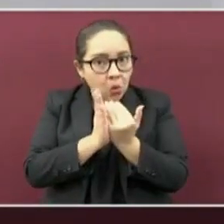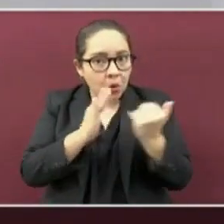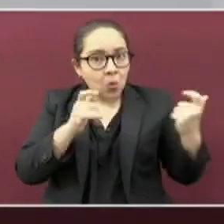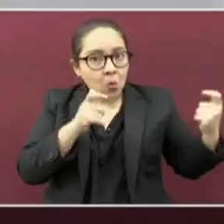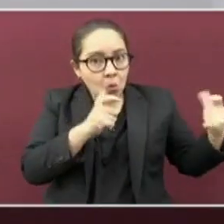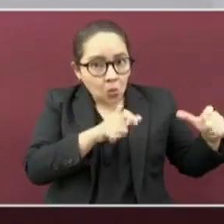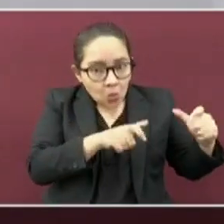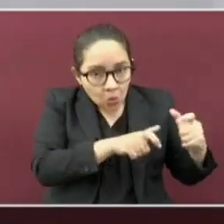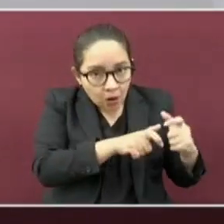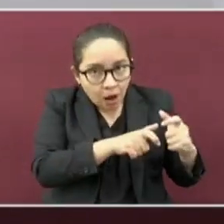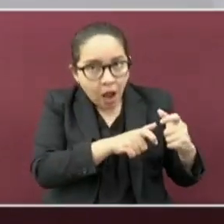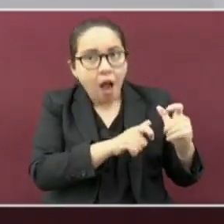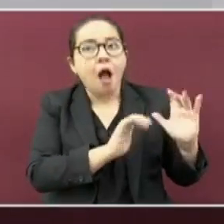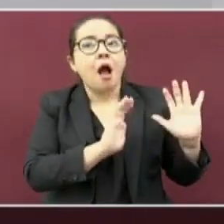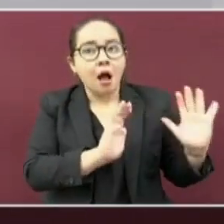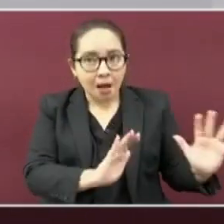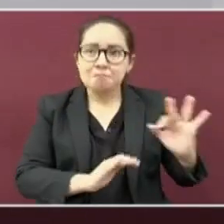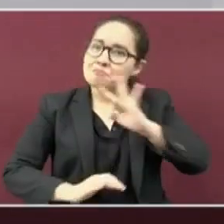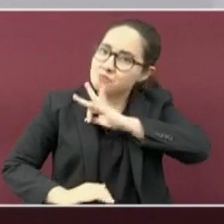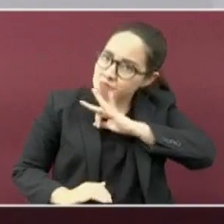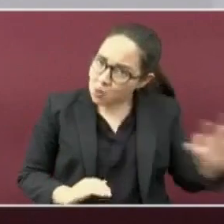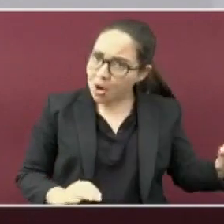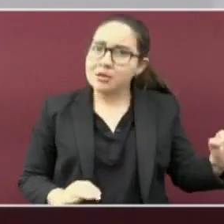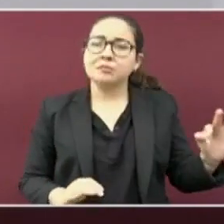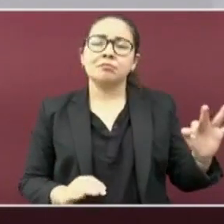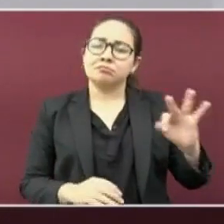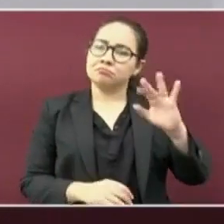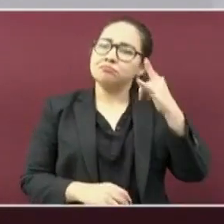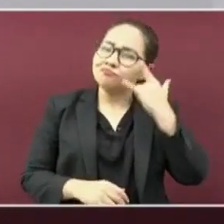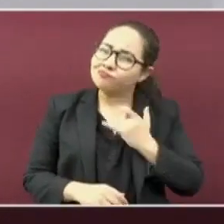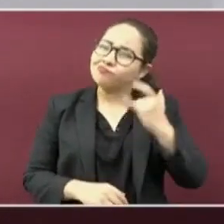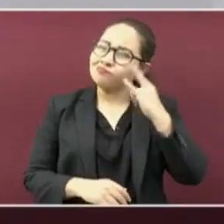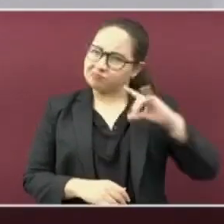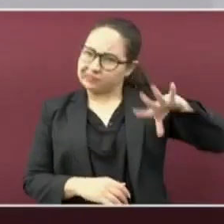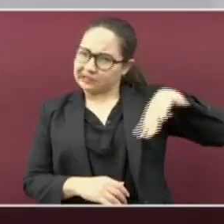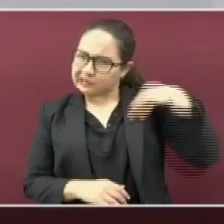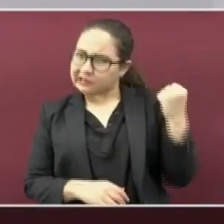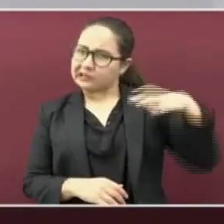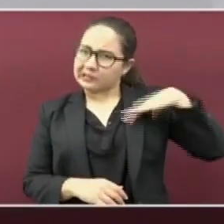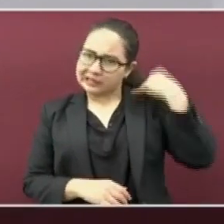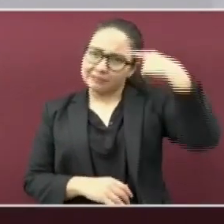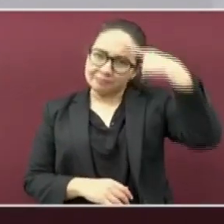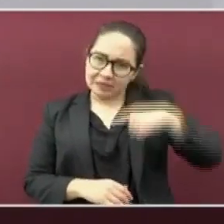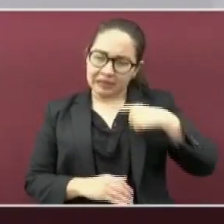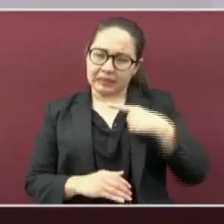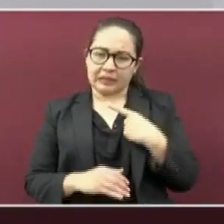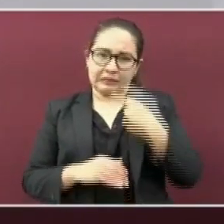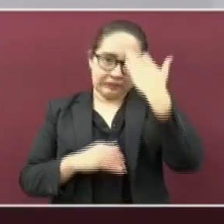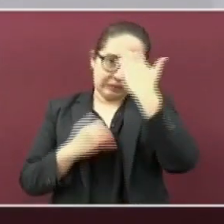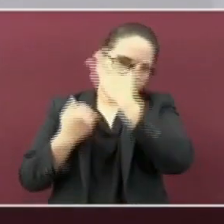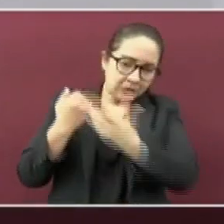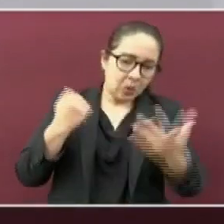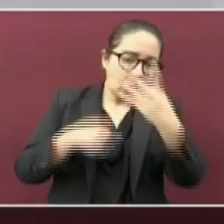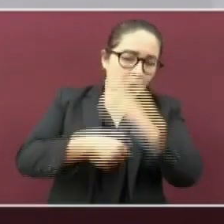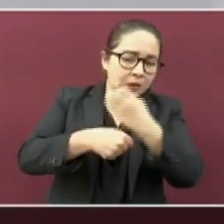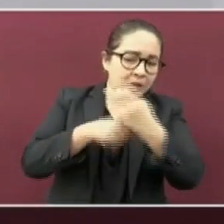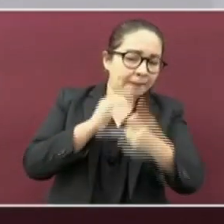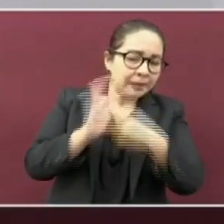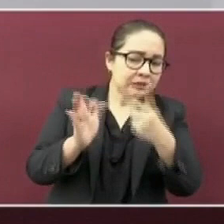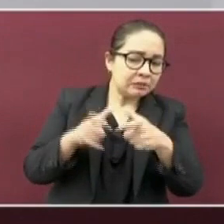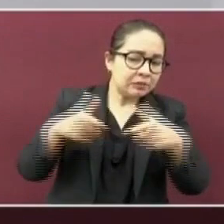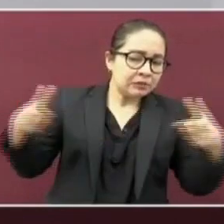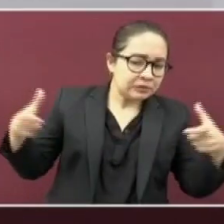mortalidad. Es decir, podemos enfrentar una cuarta ola, quizá con algún incremento en el número de